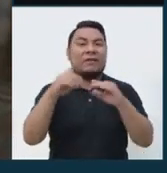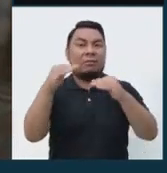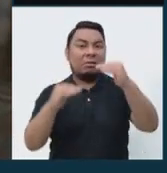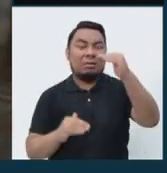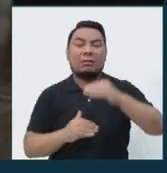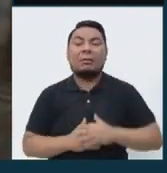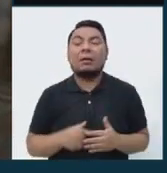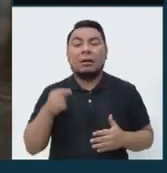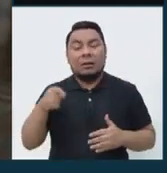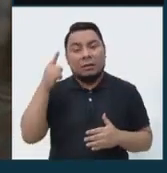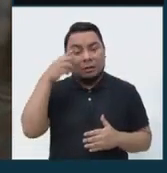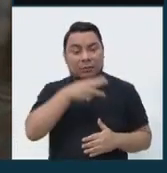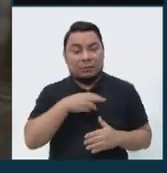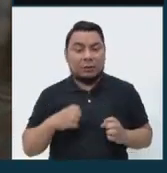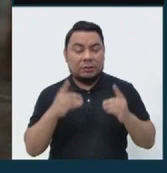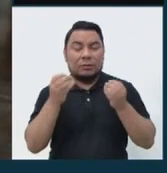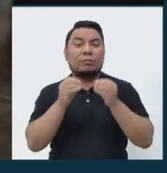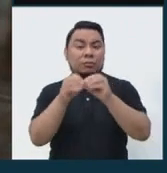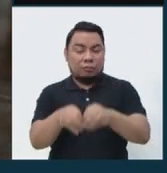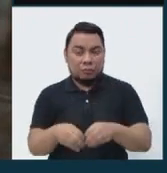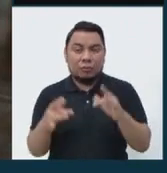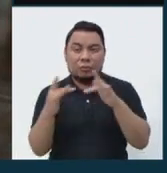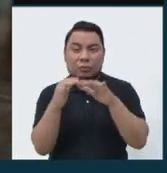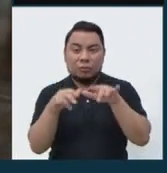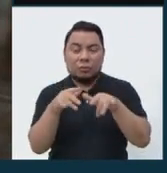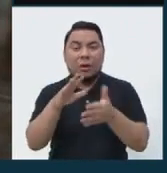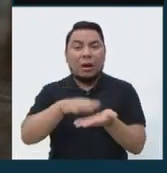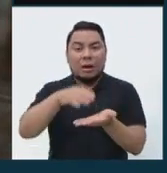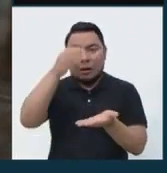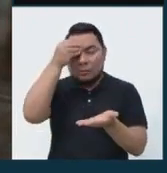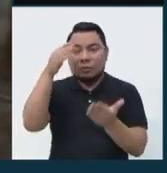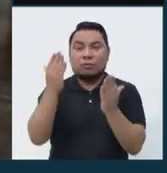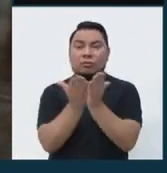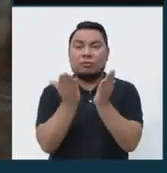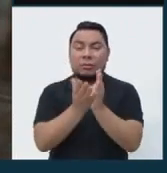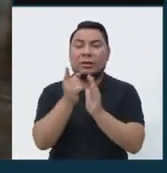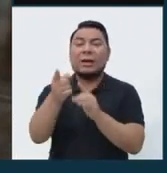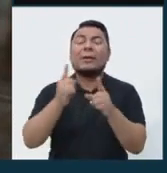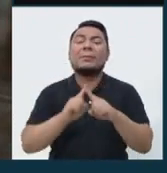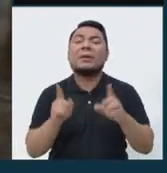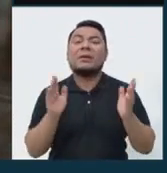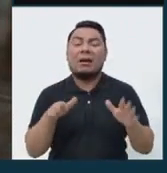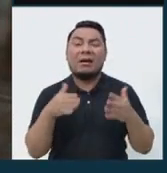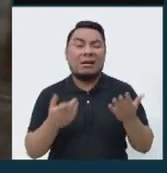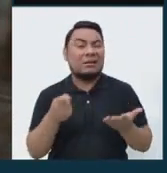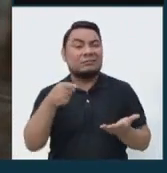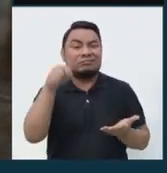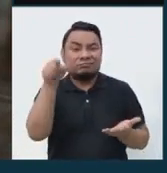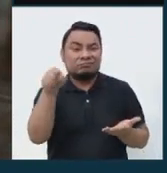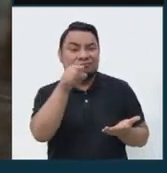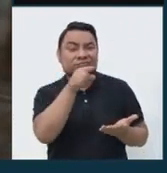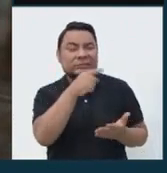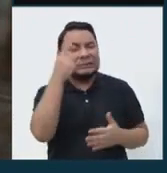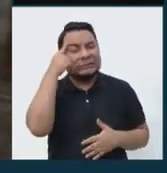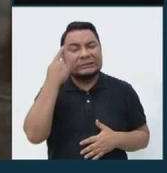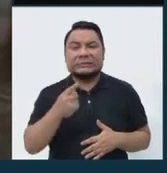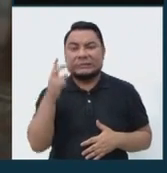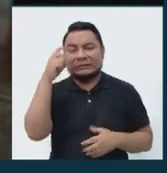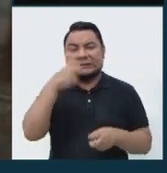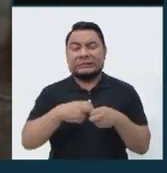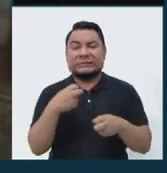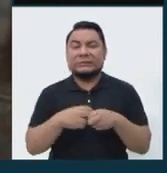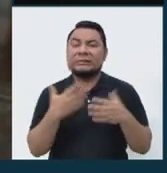implementado la educación virtual para la formación básica regular. Sin embargo, contamos con las condiciones que permiten que esta modalidad